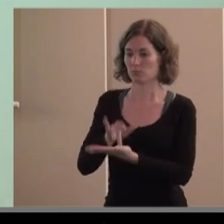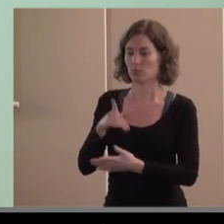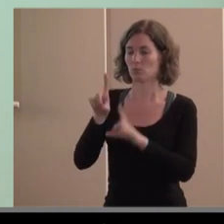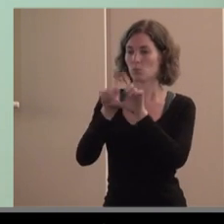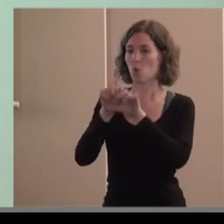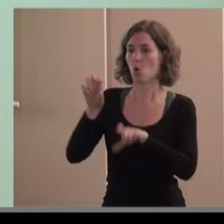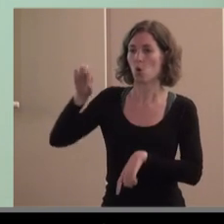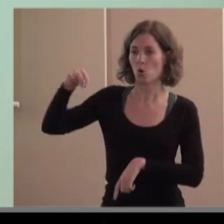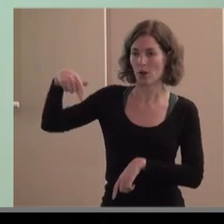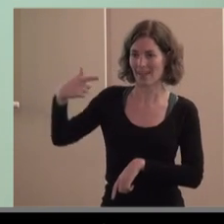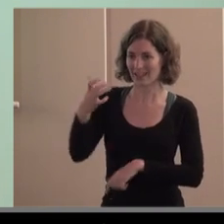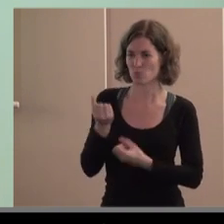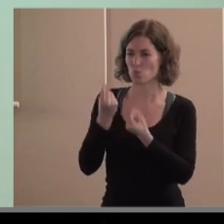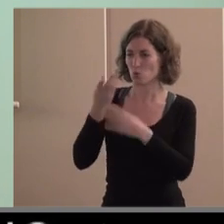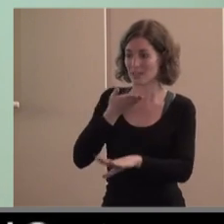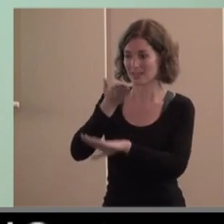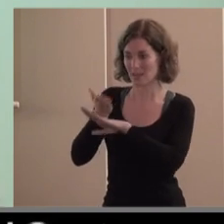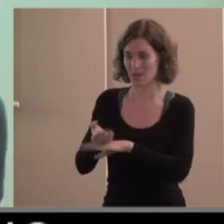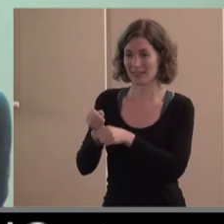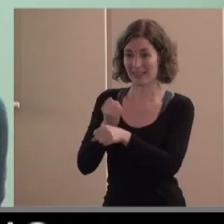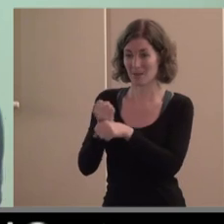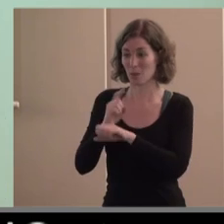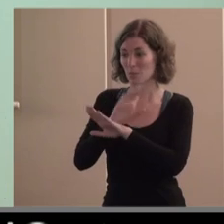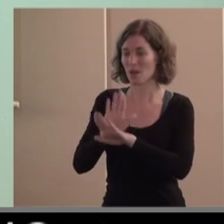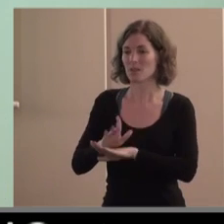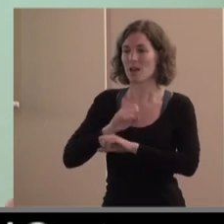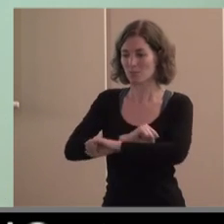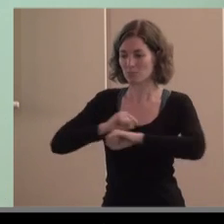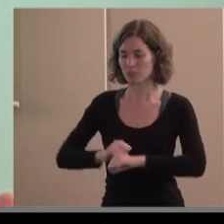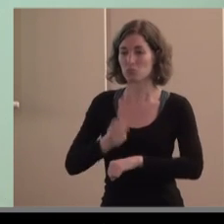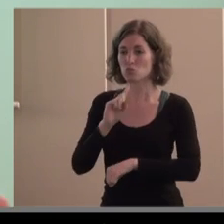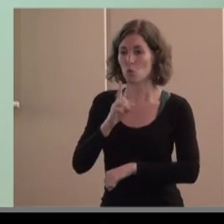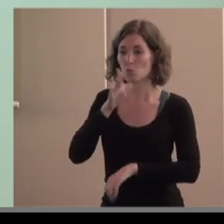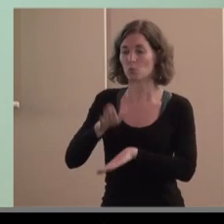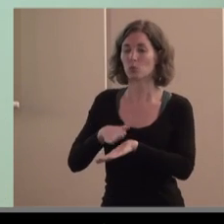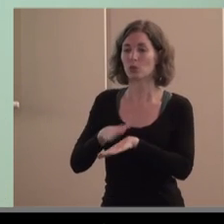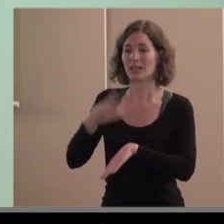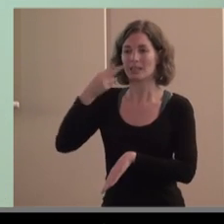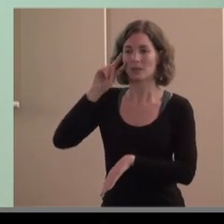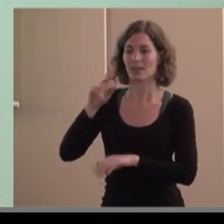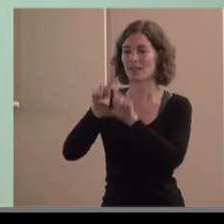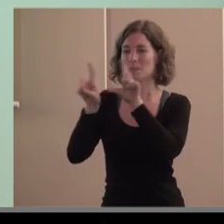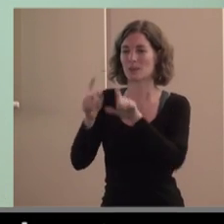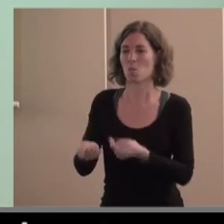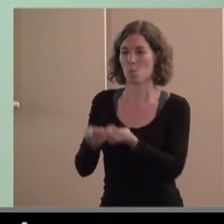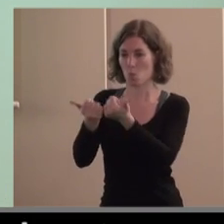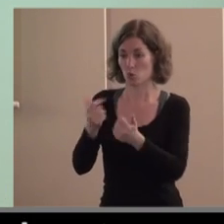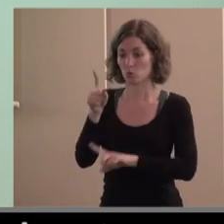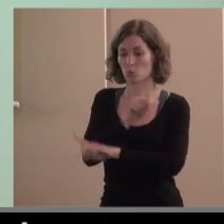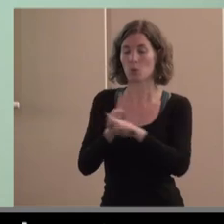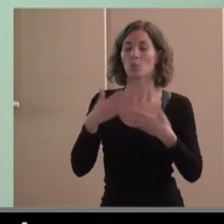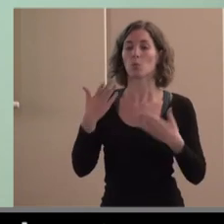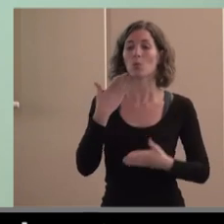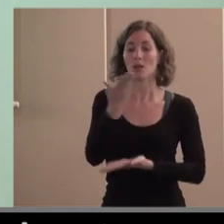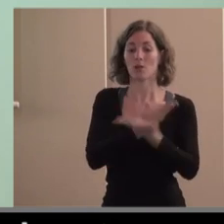trabajos y demás pero que después cuando se van no queda consolidado en nada porque hay poca experiencia empresarial y entonces uno de los problemas es decir bueno la cooperación al desarrollo